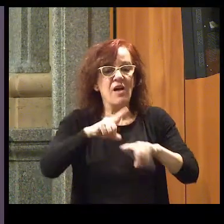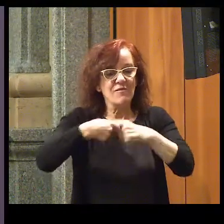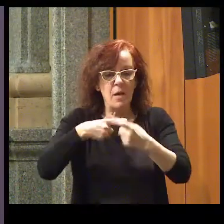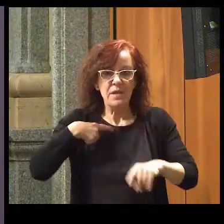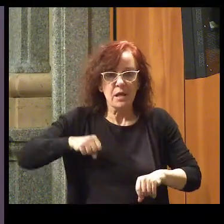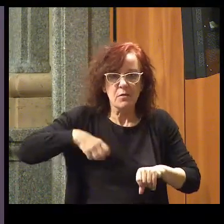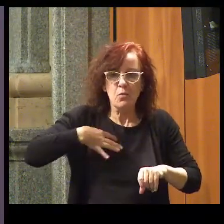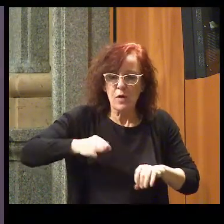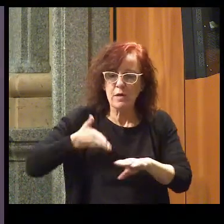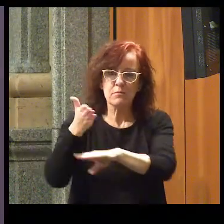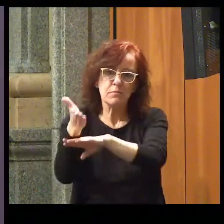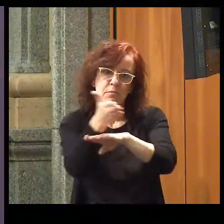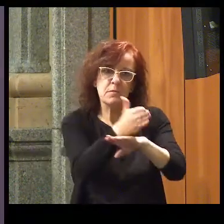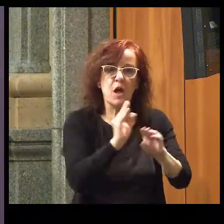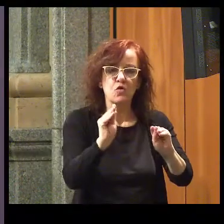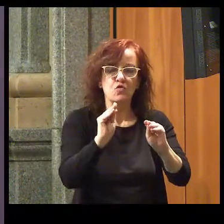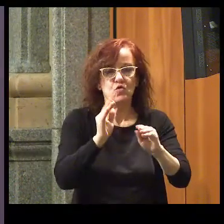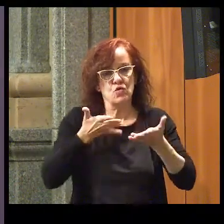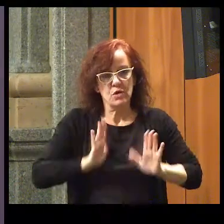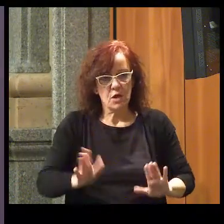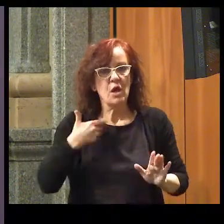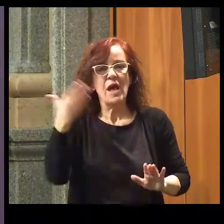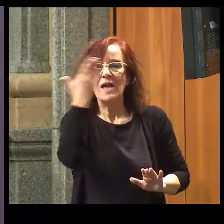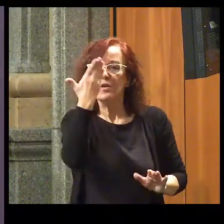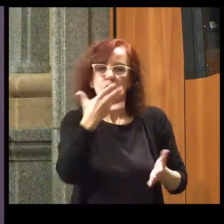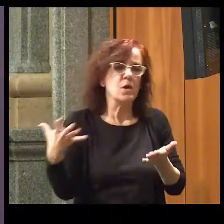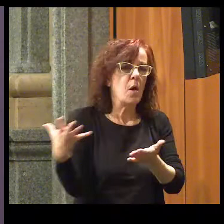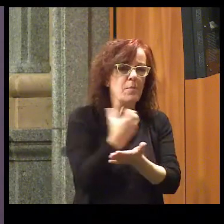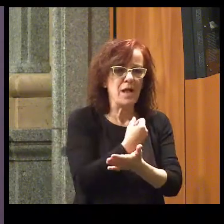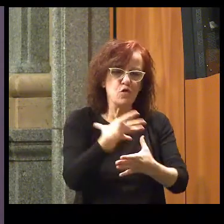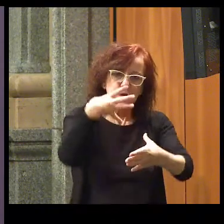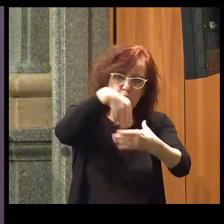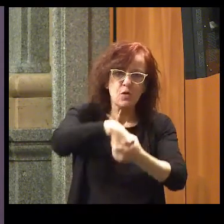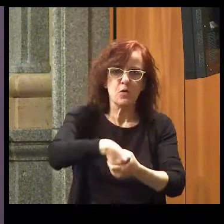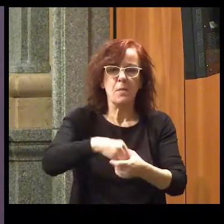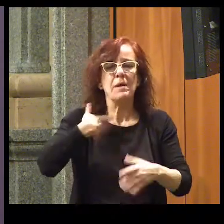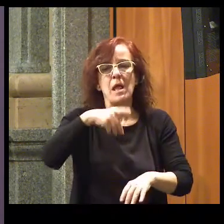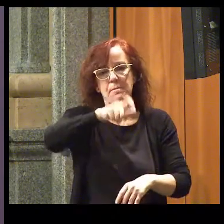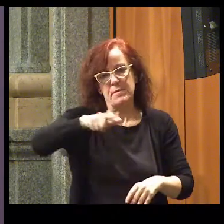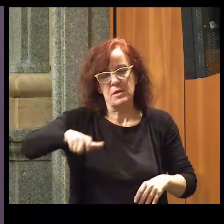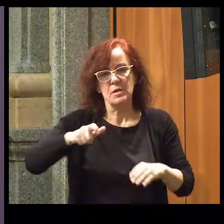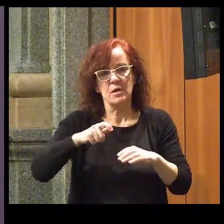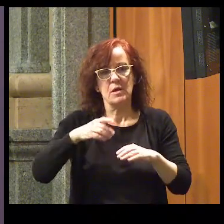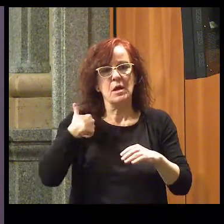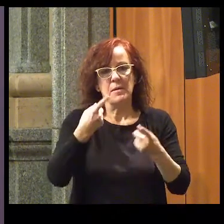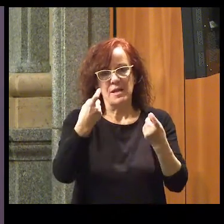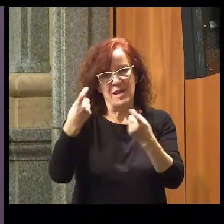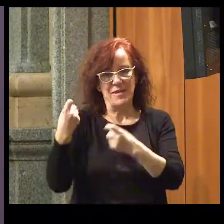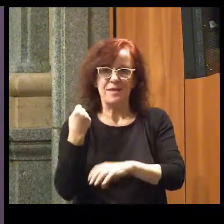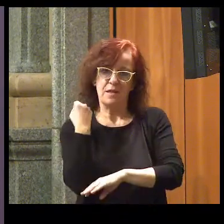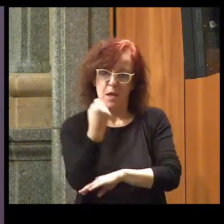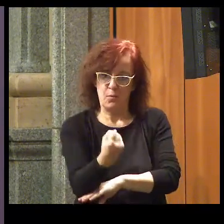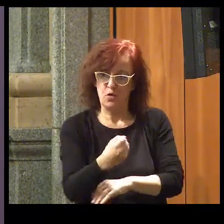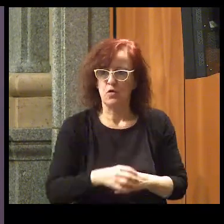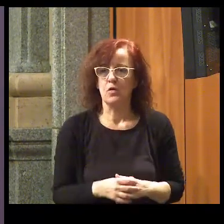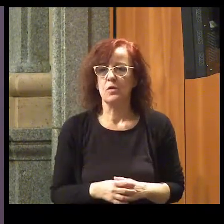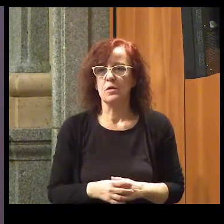escuela a sus hijos. Queremos escuelas para todas las incluidas, las personas con grandes necesidades de apoyo.